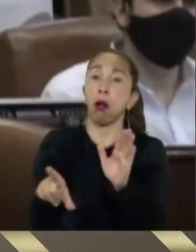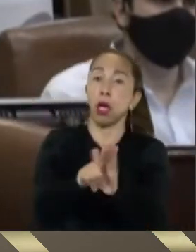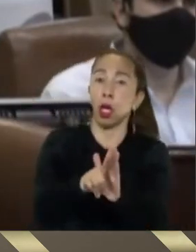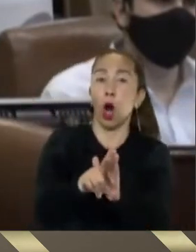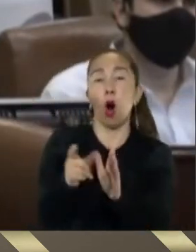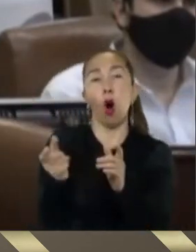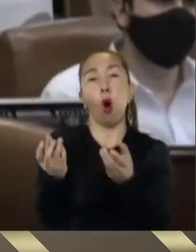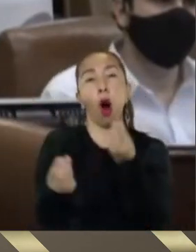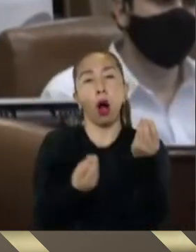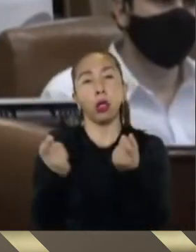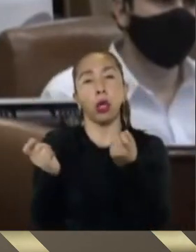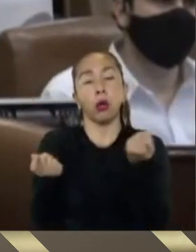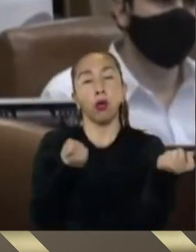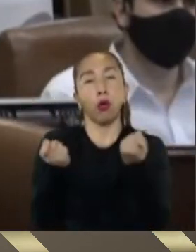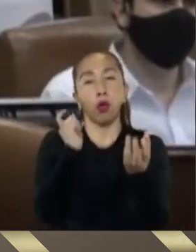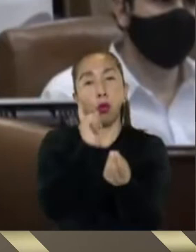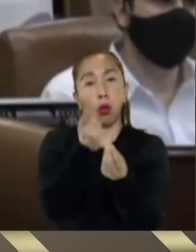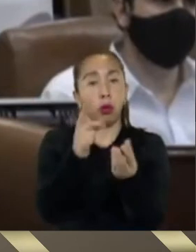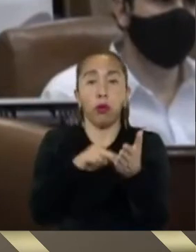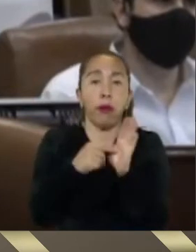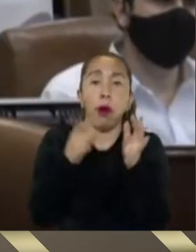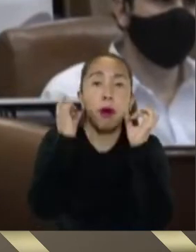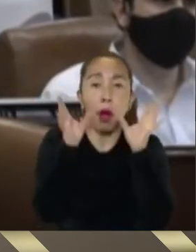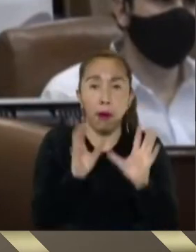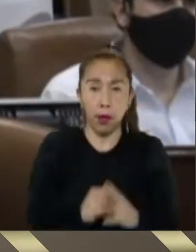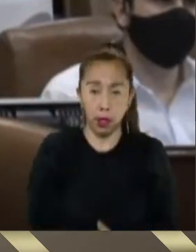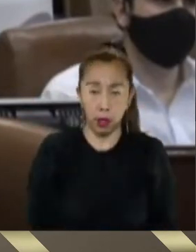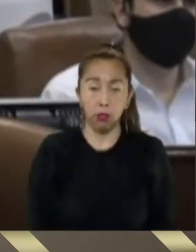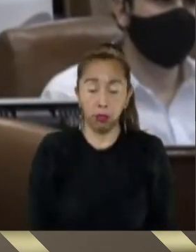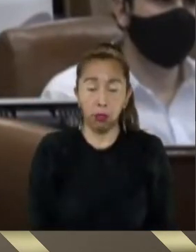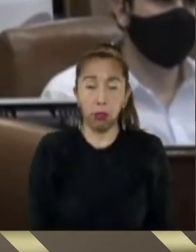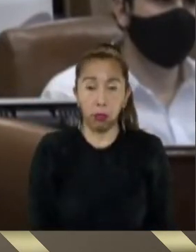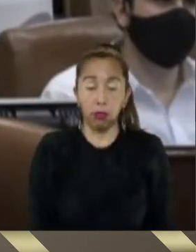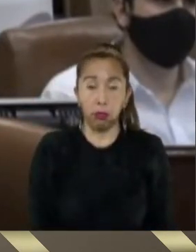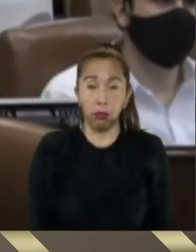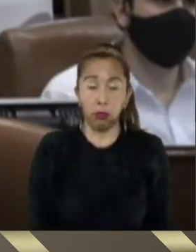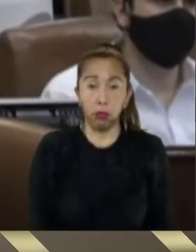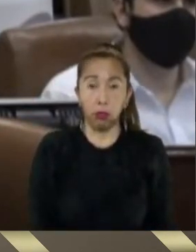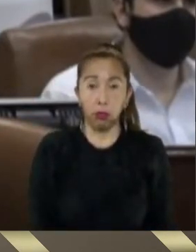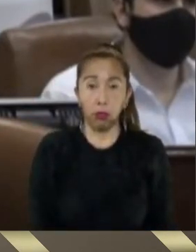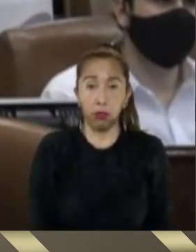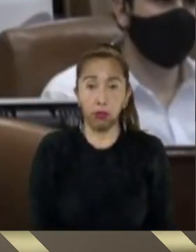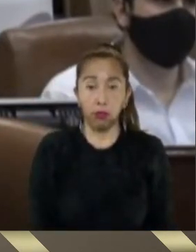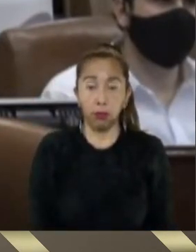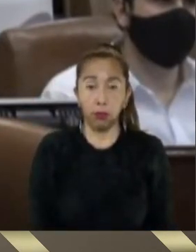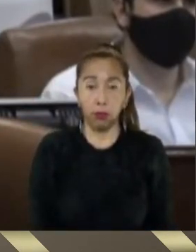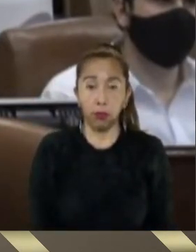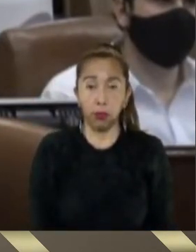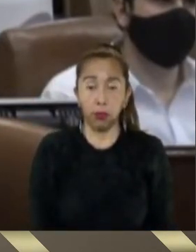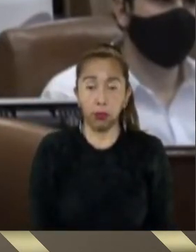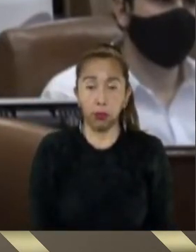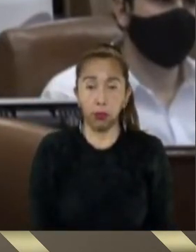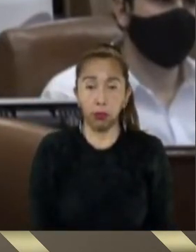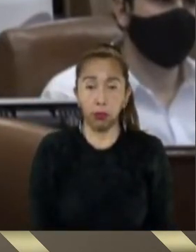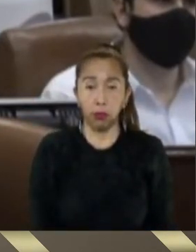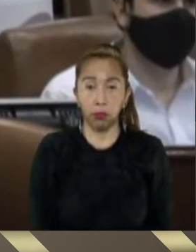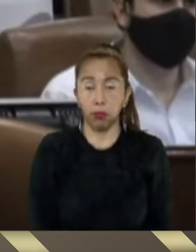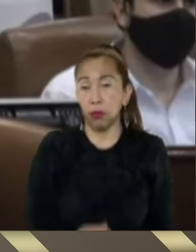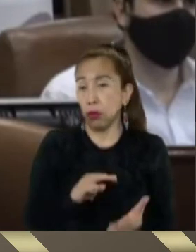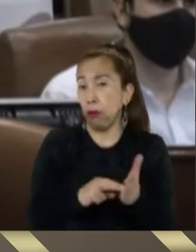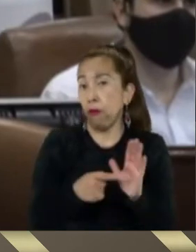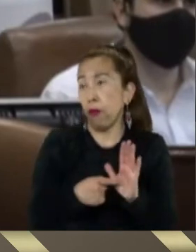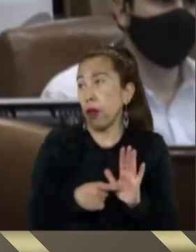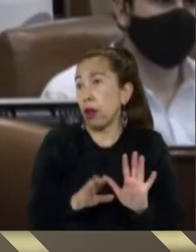es absolutamente grave esto es el remedio más